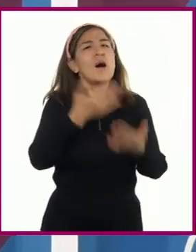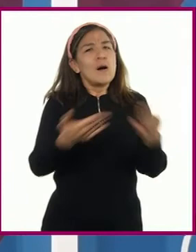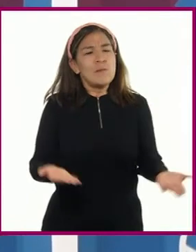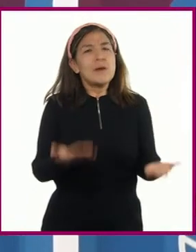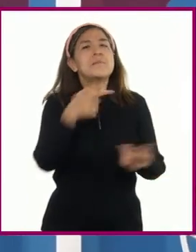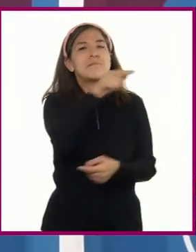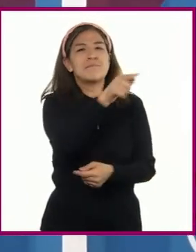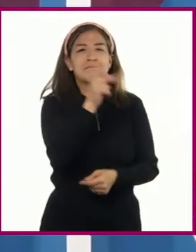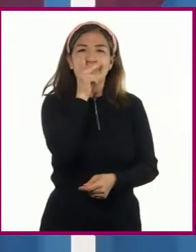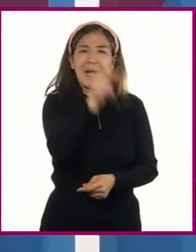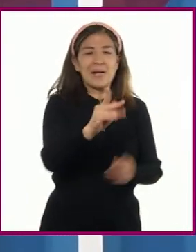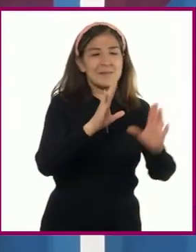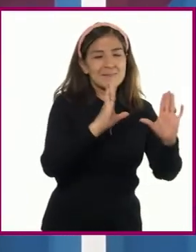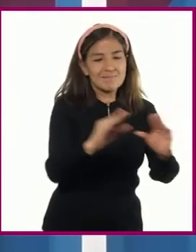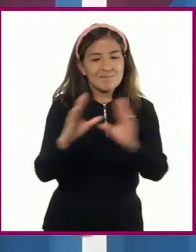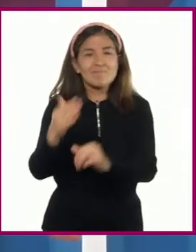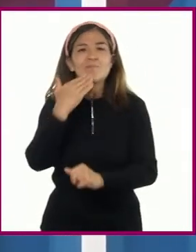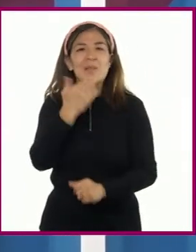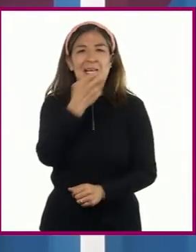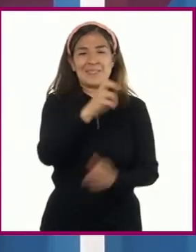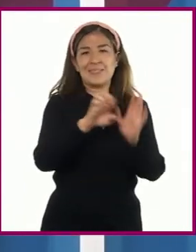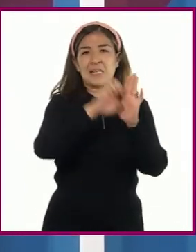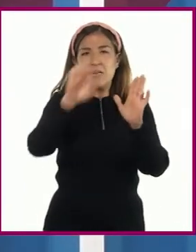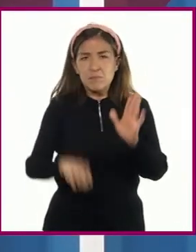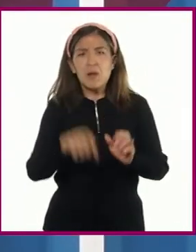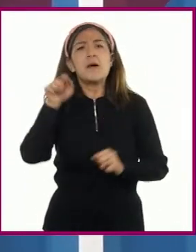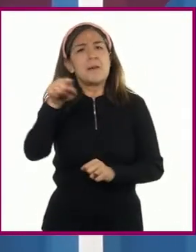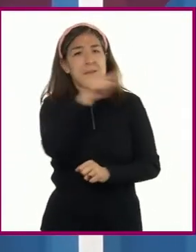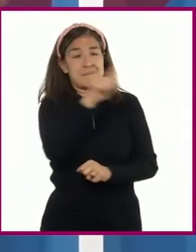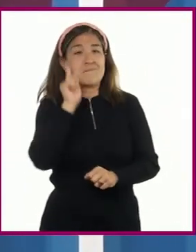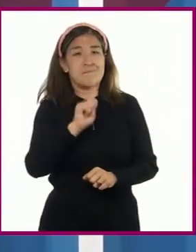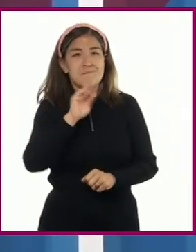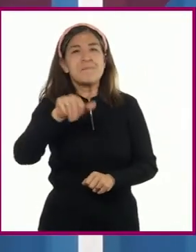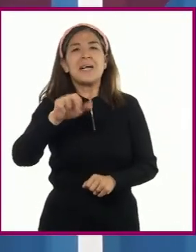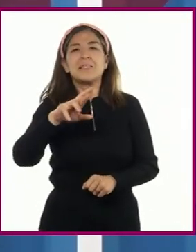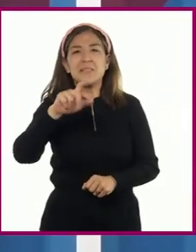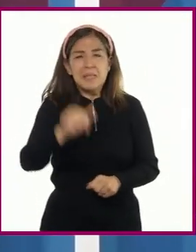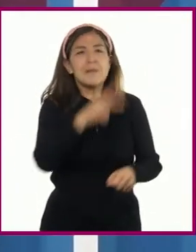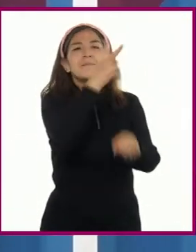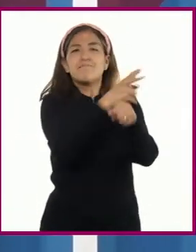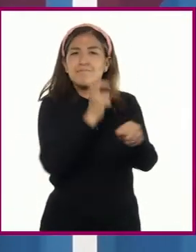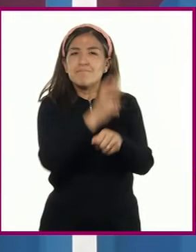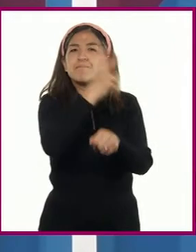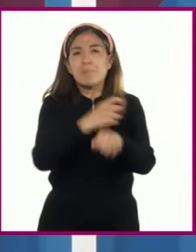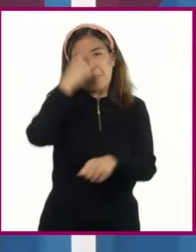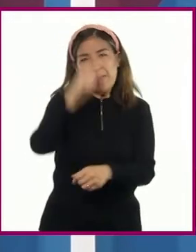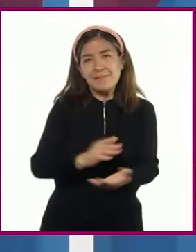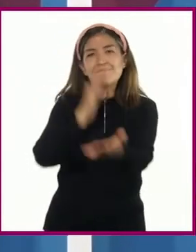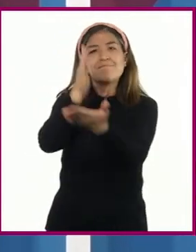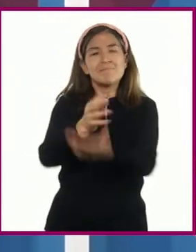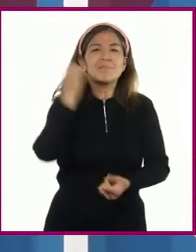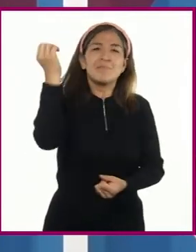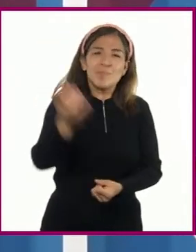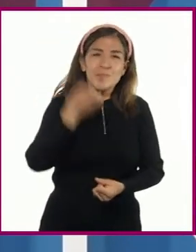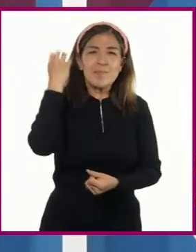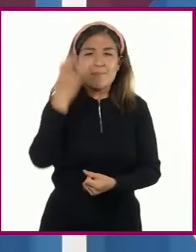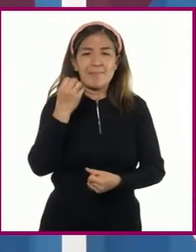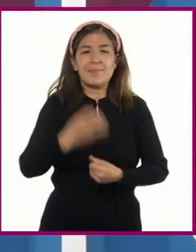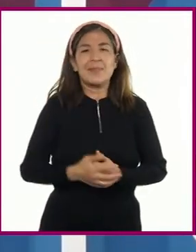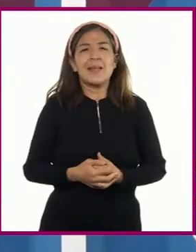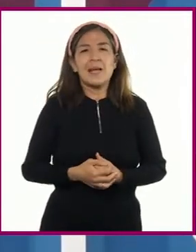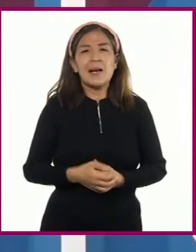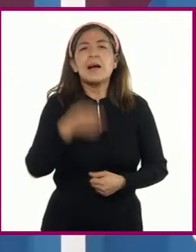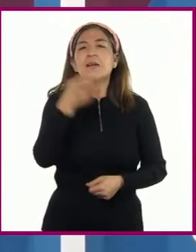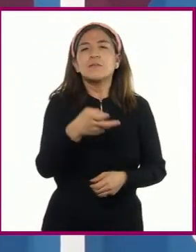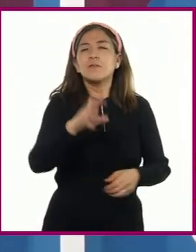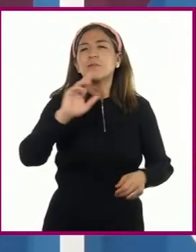palabra. A Marisela la invitan continuamente a eventos y encuentros. El último que recuerda fue sobre